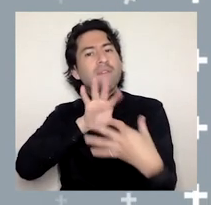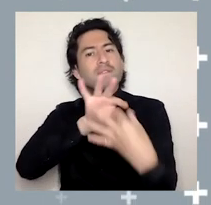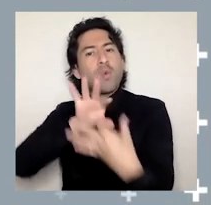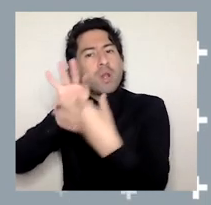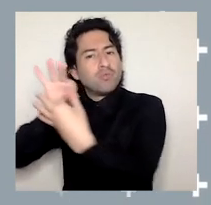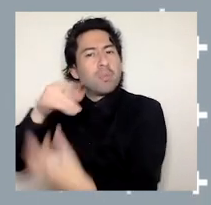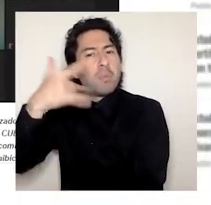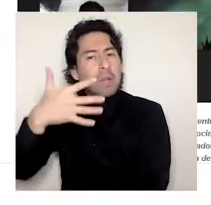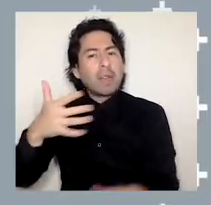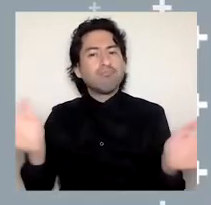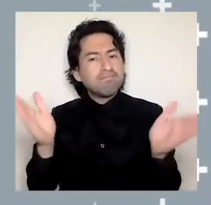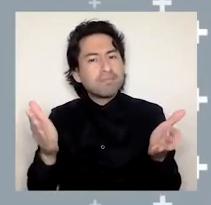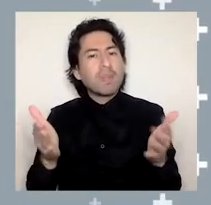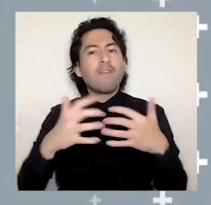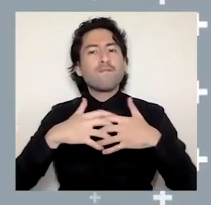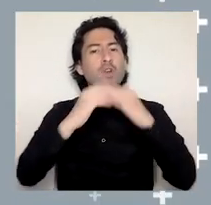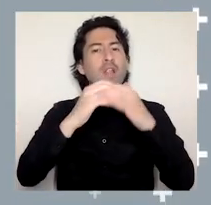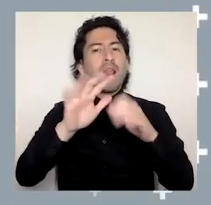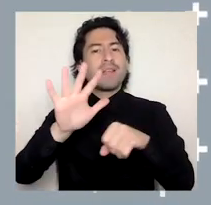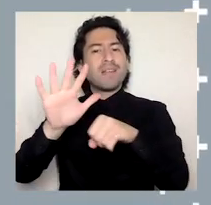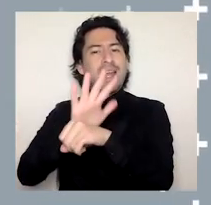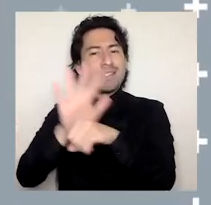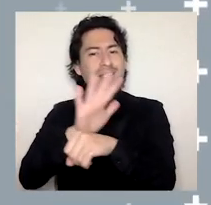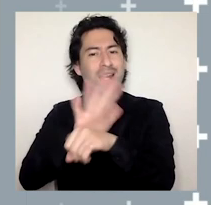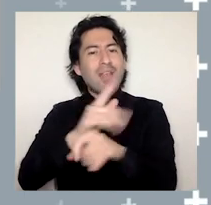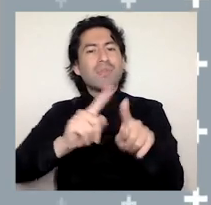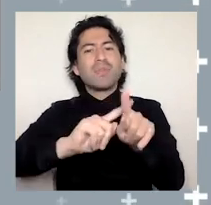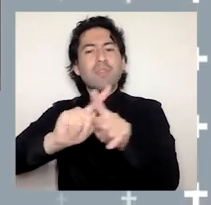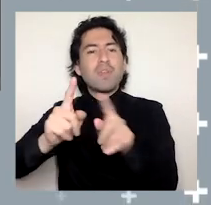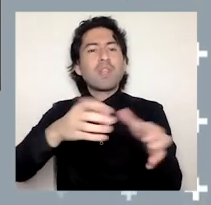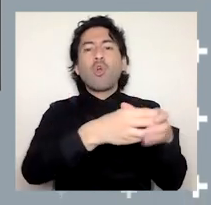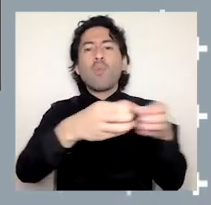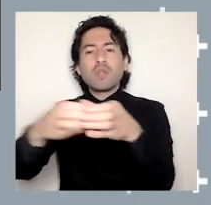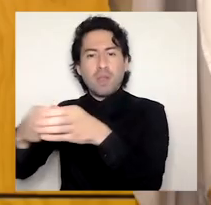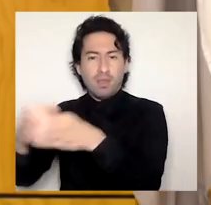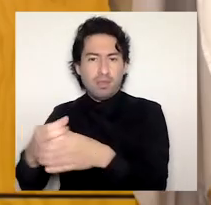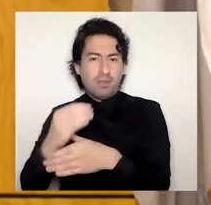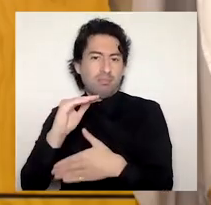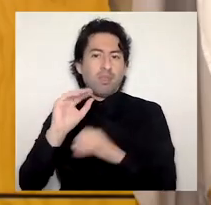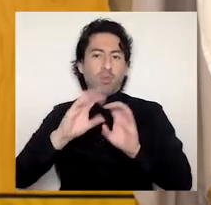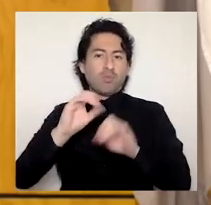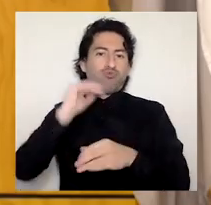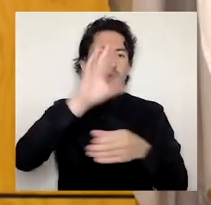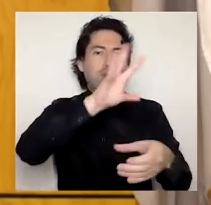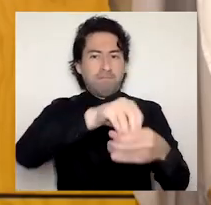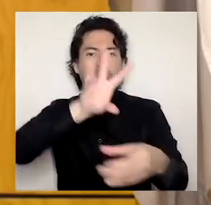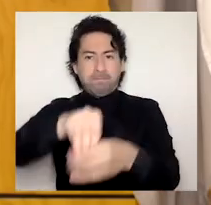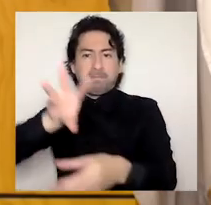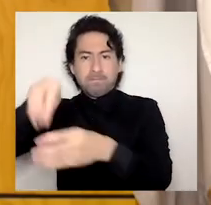fomentando la creación y fortalecimiento del cine en las comunidades de educación superior. En esta línea,